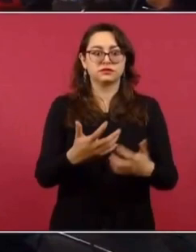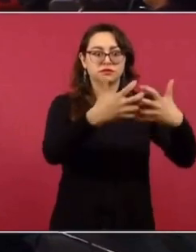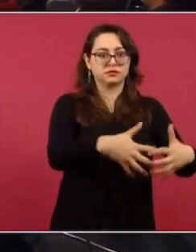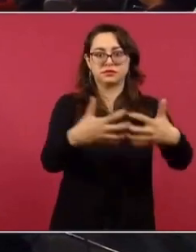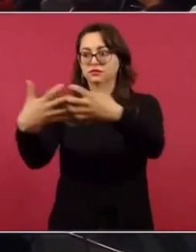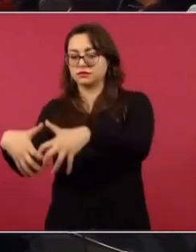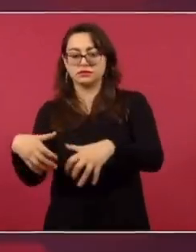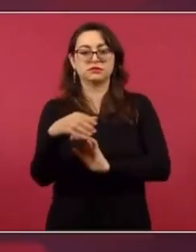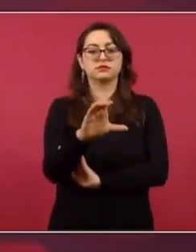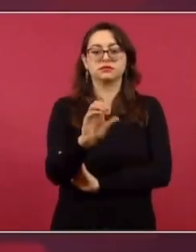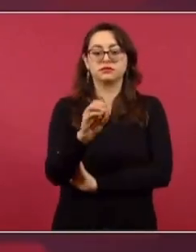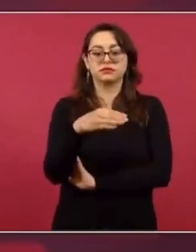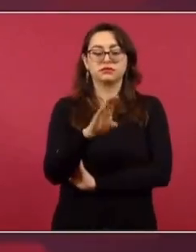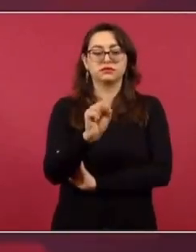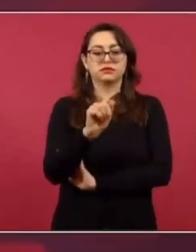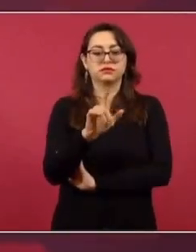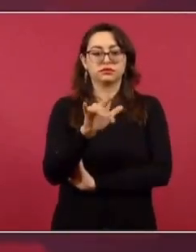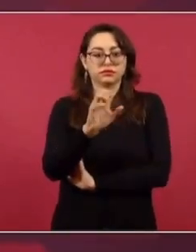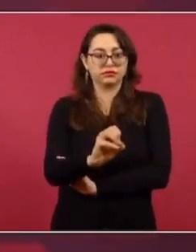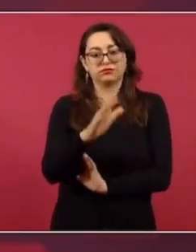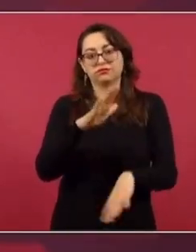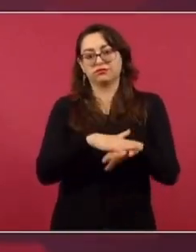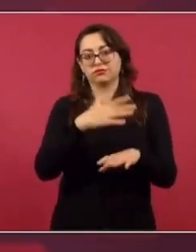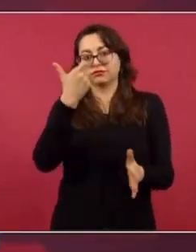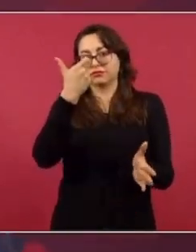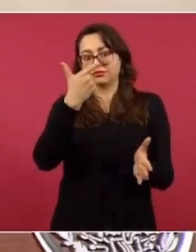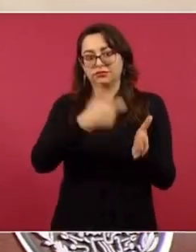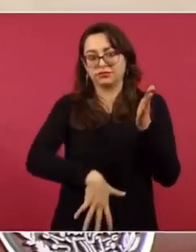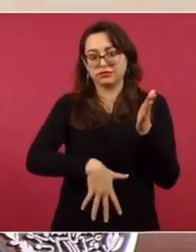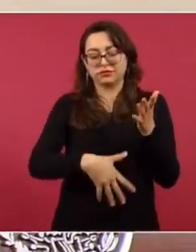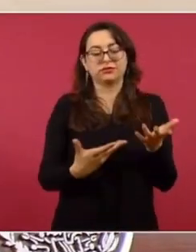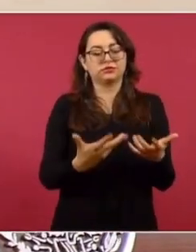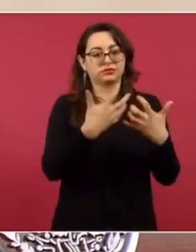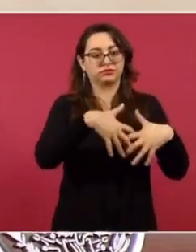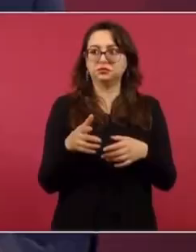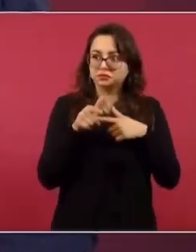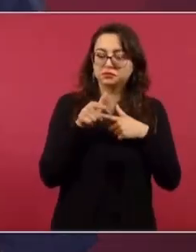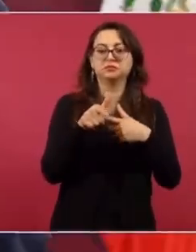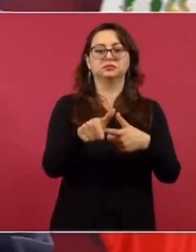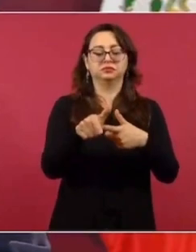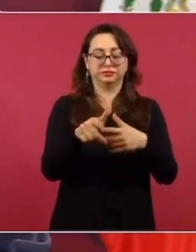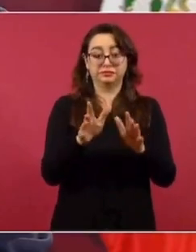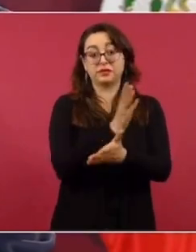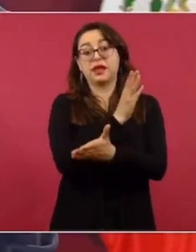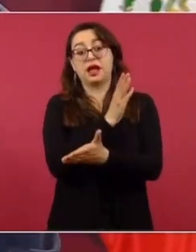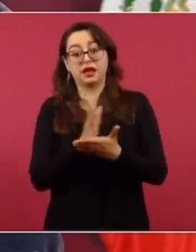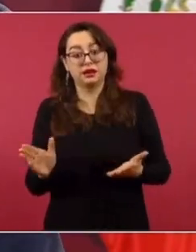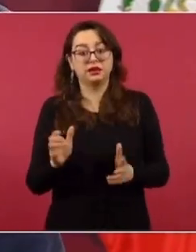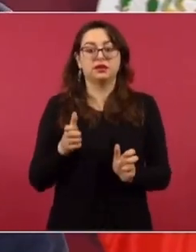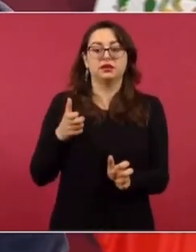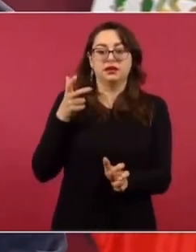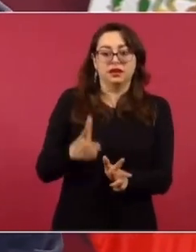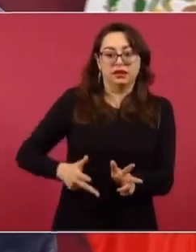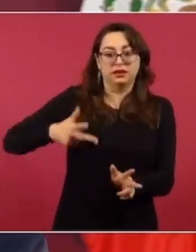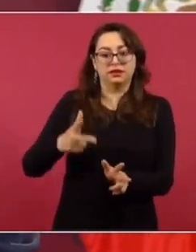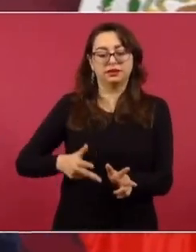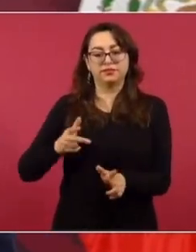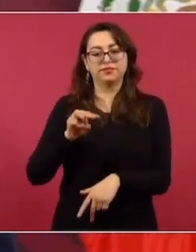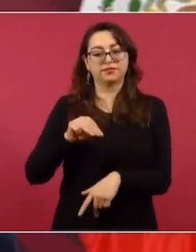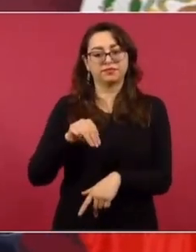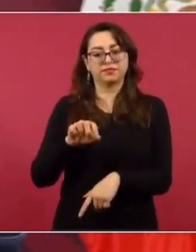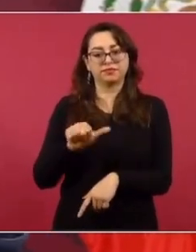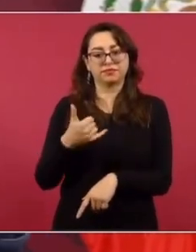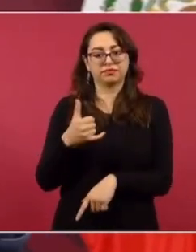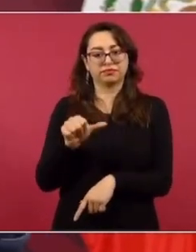estas plantas, ese combustorio que se produce en las refinerías se procesa y se convierte en gasolinas. El Tren Maya está en su fase también